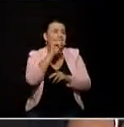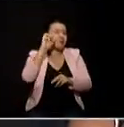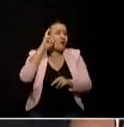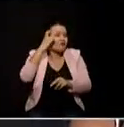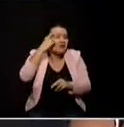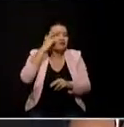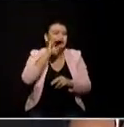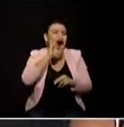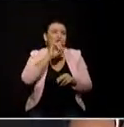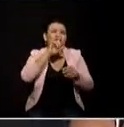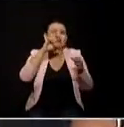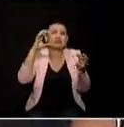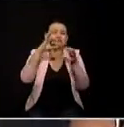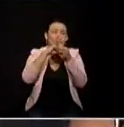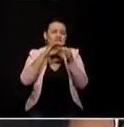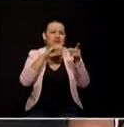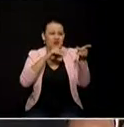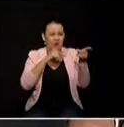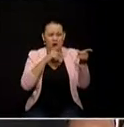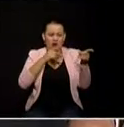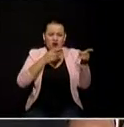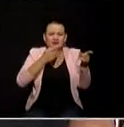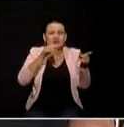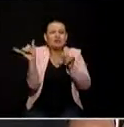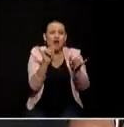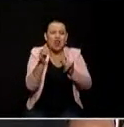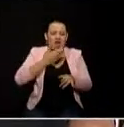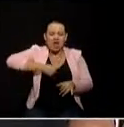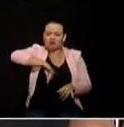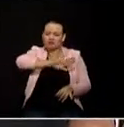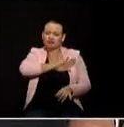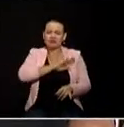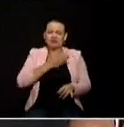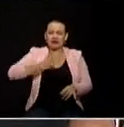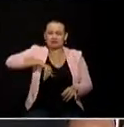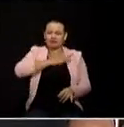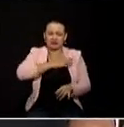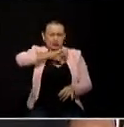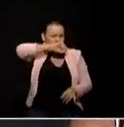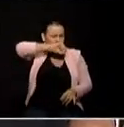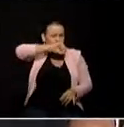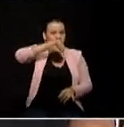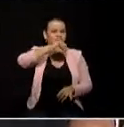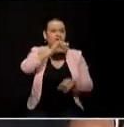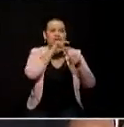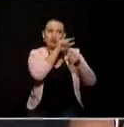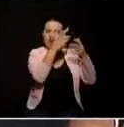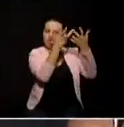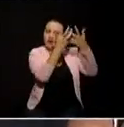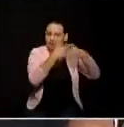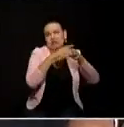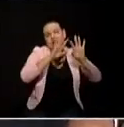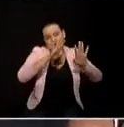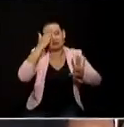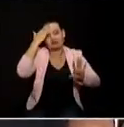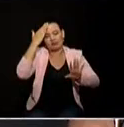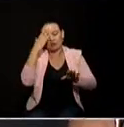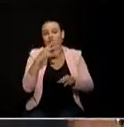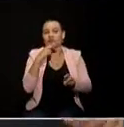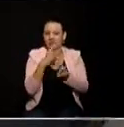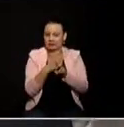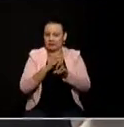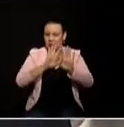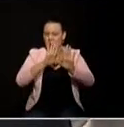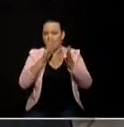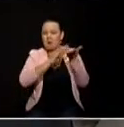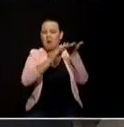licores de antioquia es orgullo antioqueño claro estamos pasando por momentos difíciles pero lo que tenemos que hacer con la fábrica de licores es dos cosas